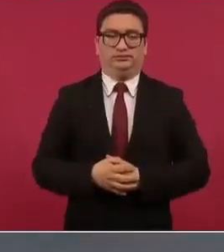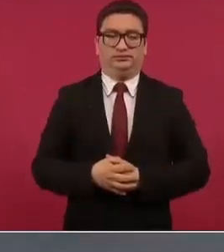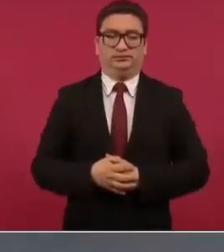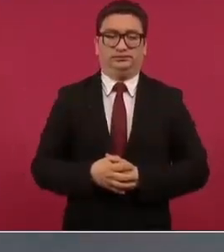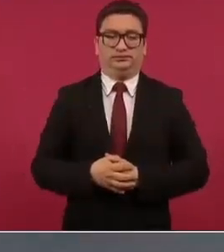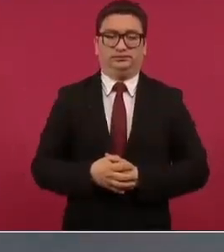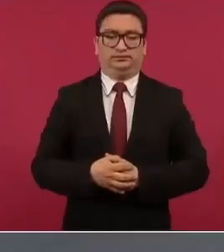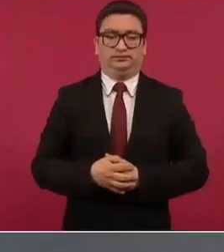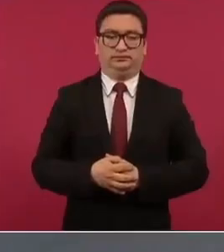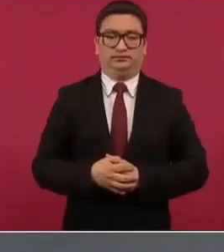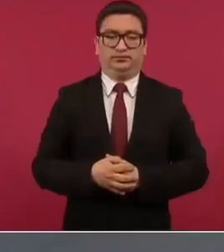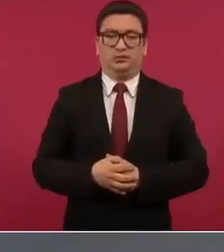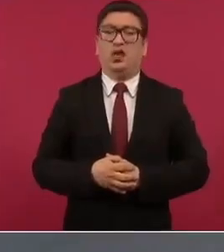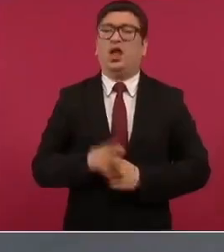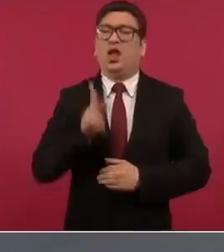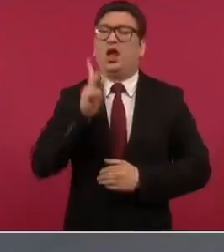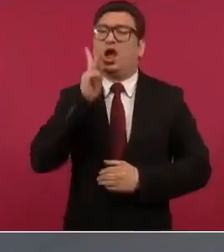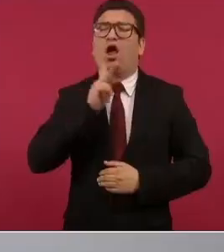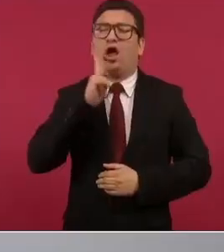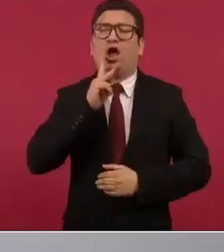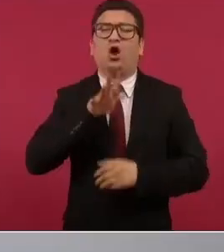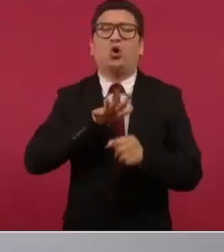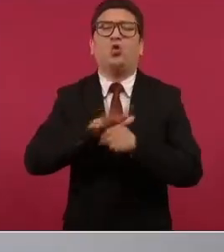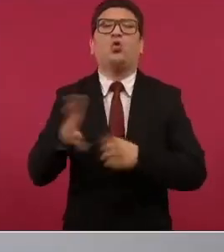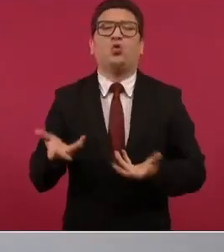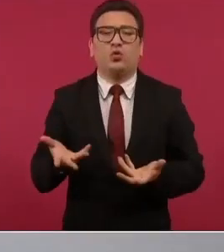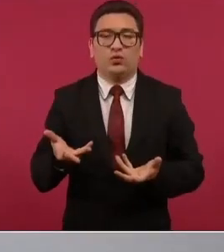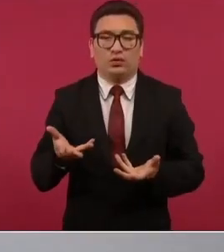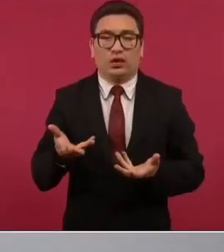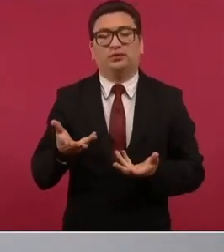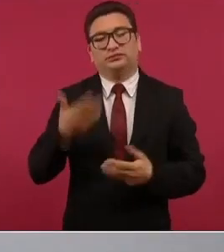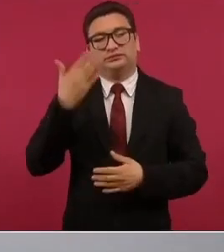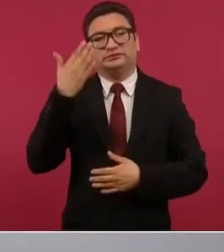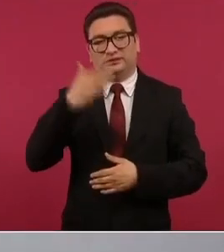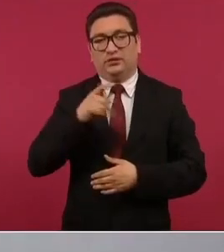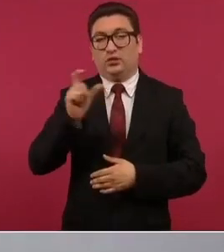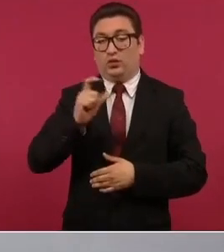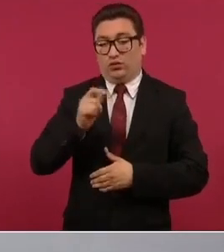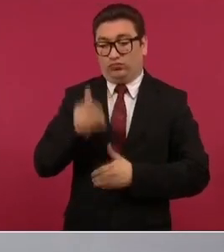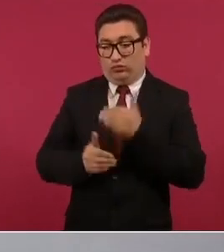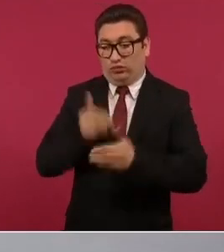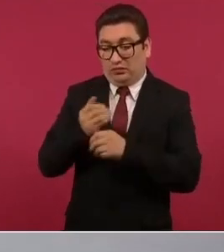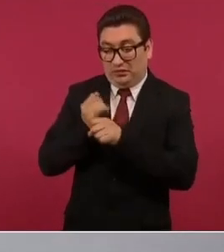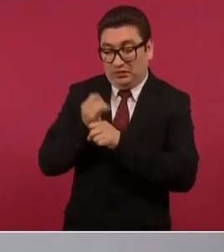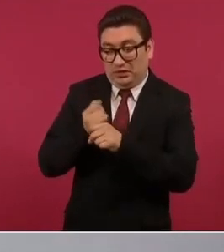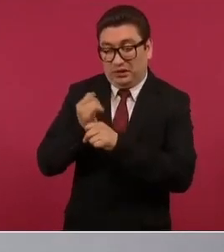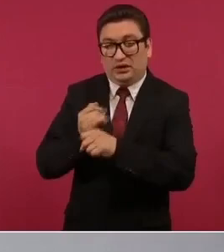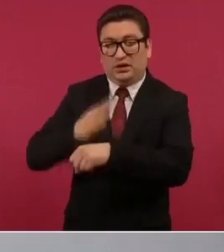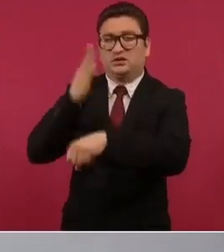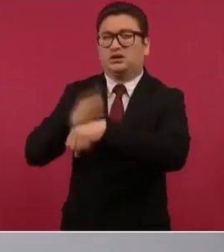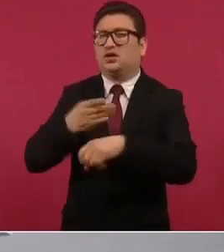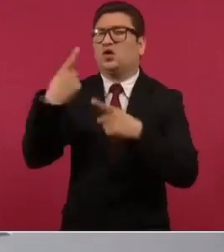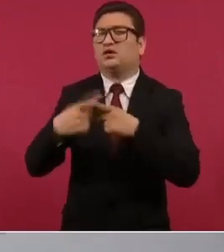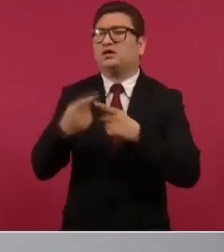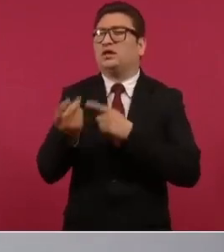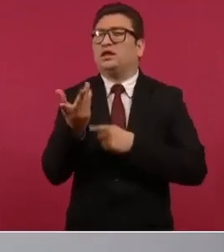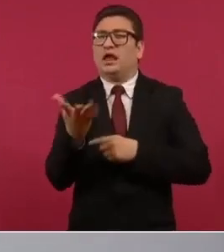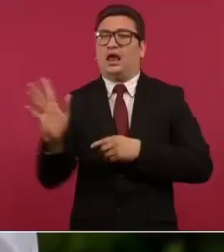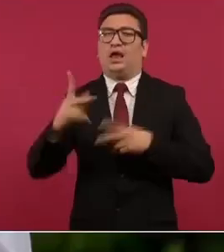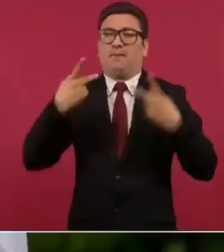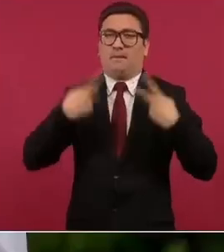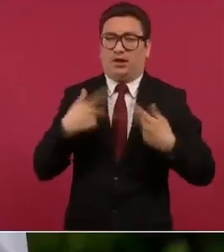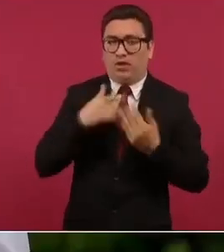una prueba de ello es el avance en la investigación y el castigo a los involucrados y